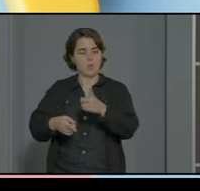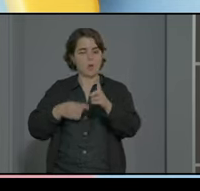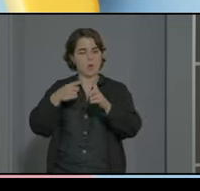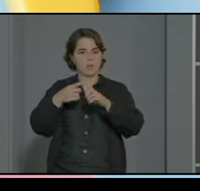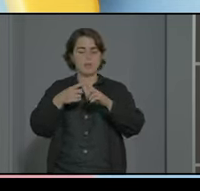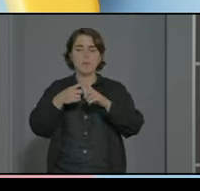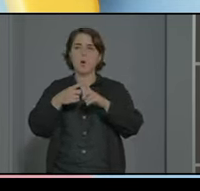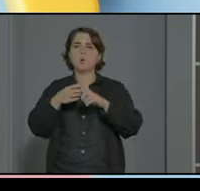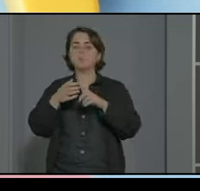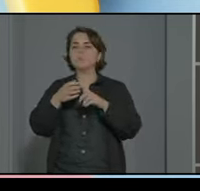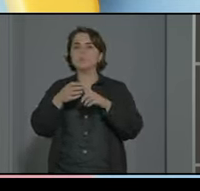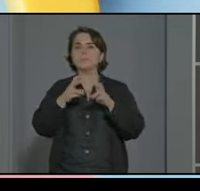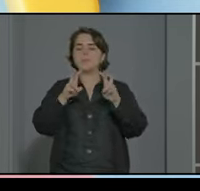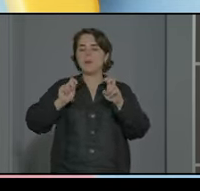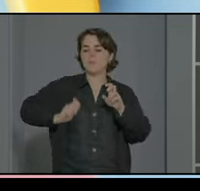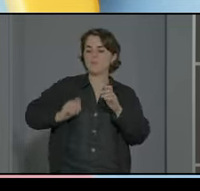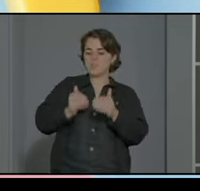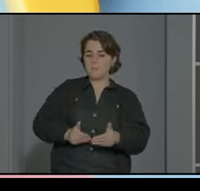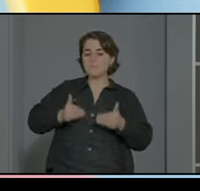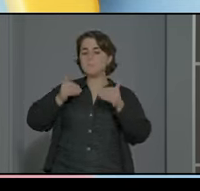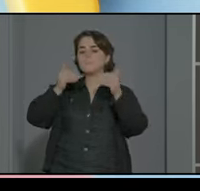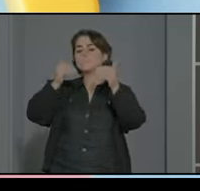dudas más allá de lo que es lo profesional ¿no?